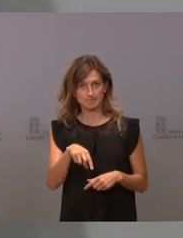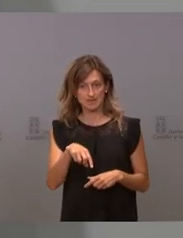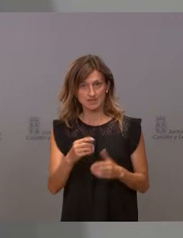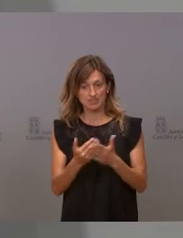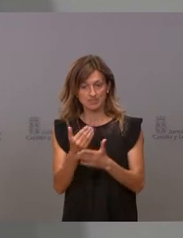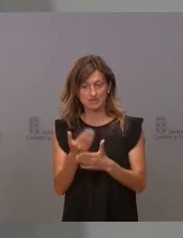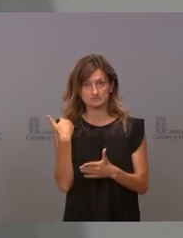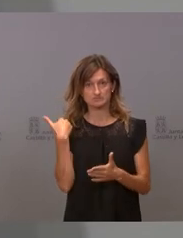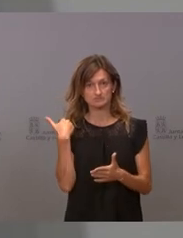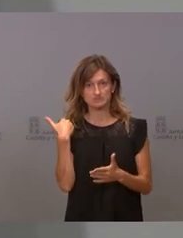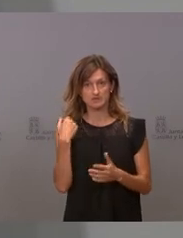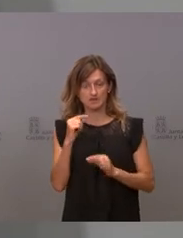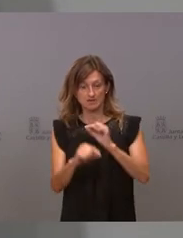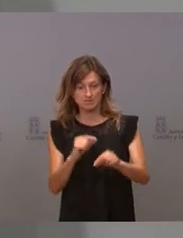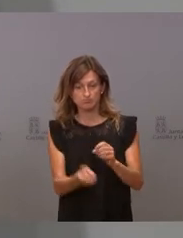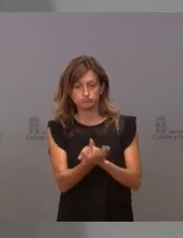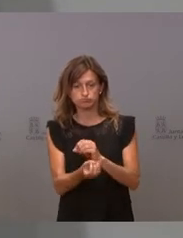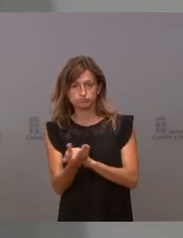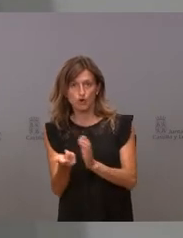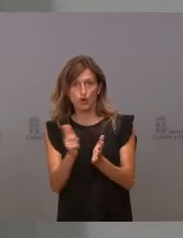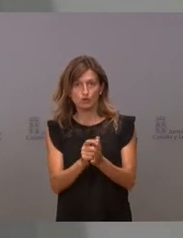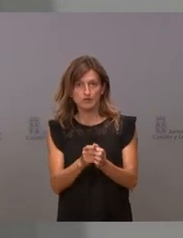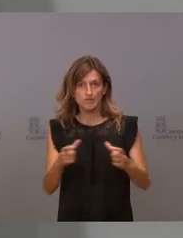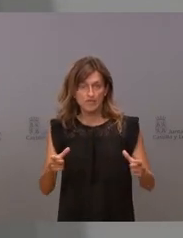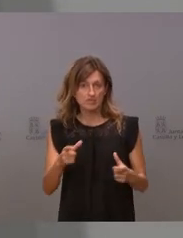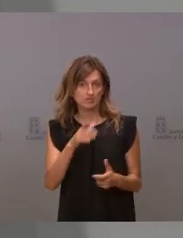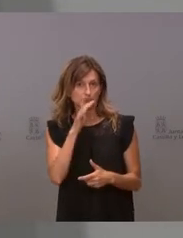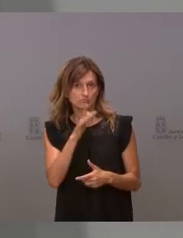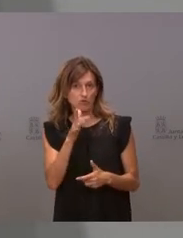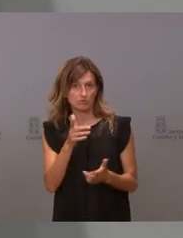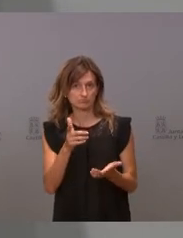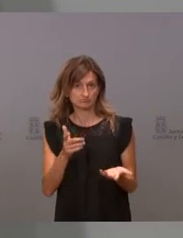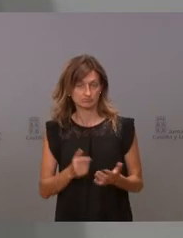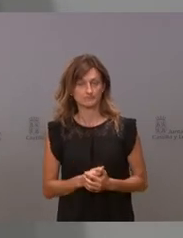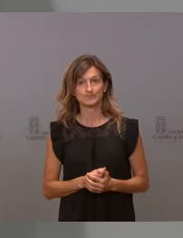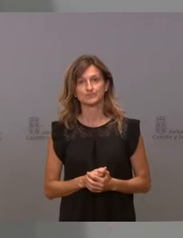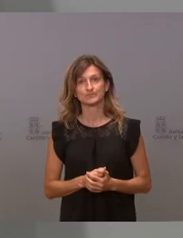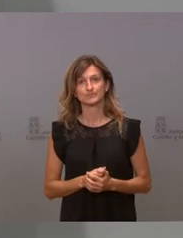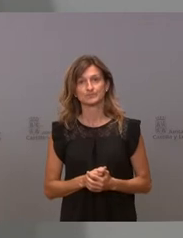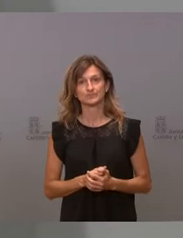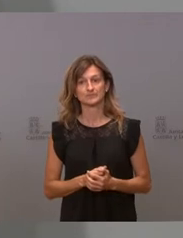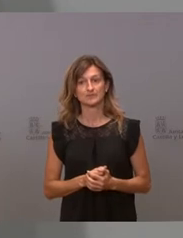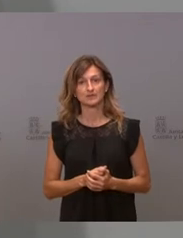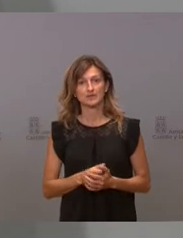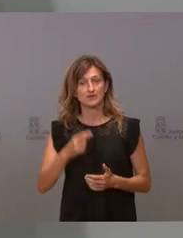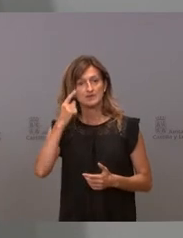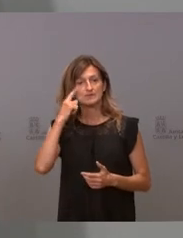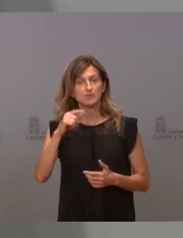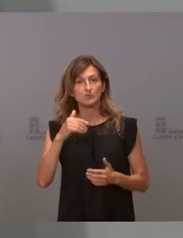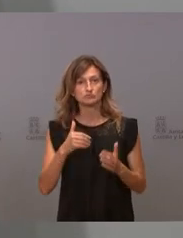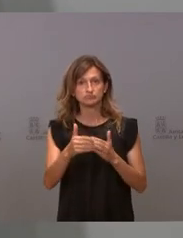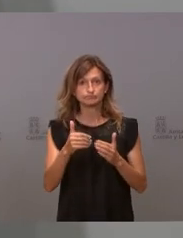ha ocurrido con las reinfecciones, en qué tipo de gente se producen estas reinfecciones. Sabemos, se van a publicar a partir de